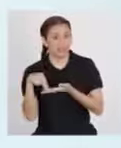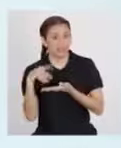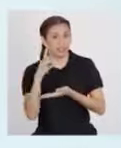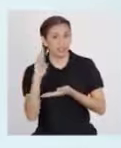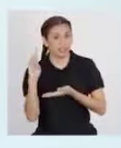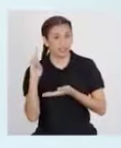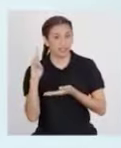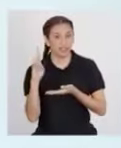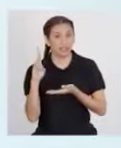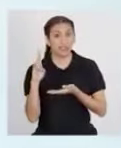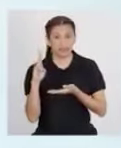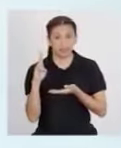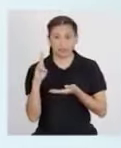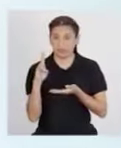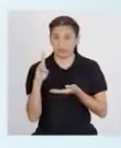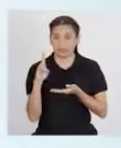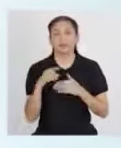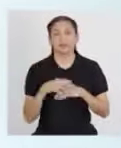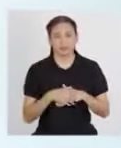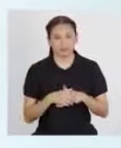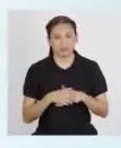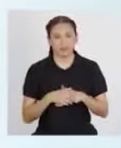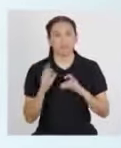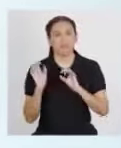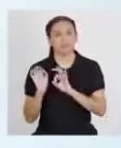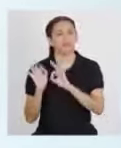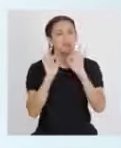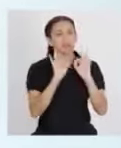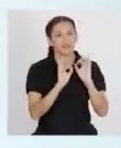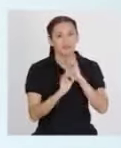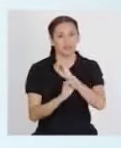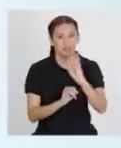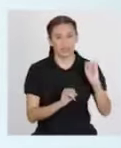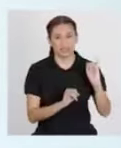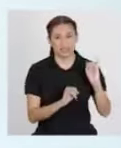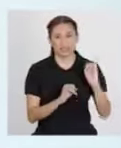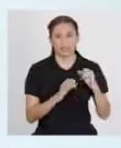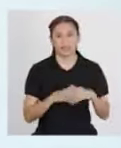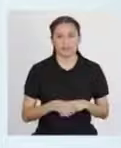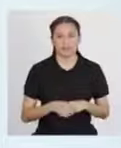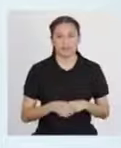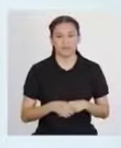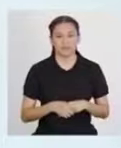cruzando y separando las piernas. Lo mismo hacia el lado izquierdo.